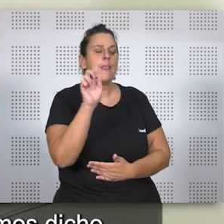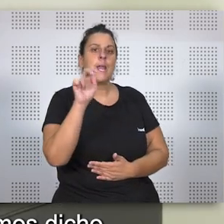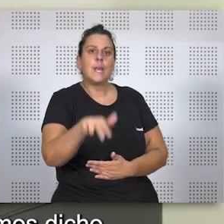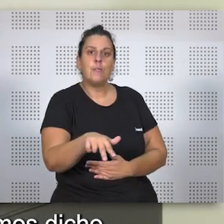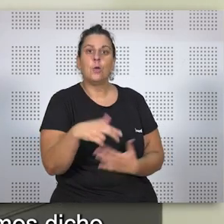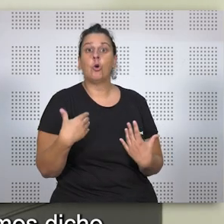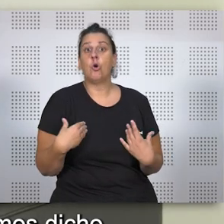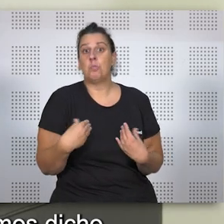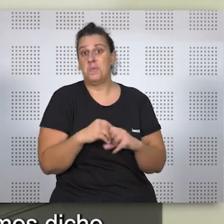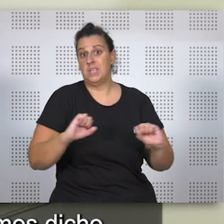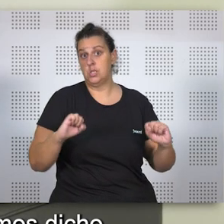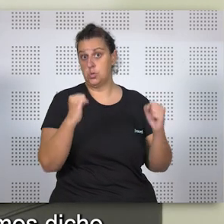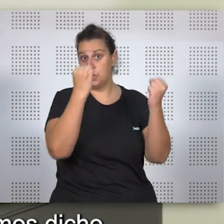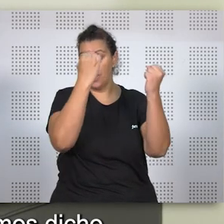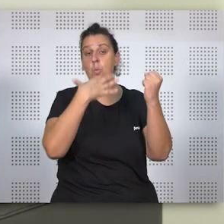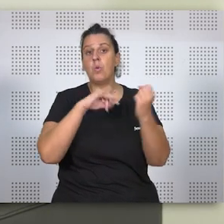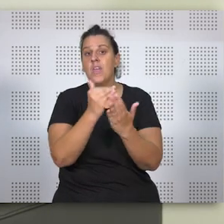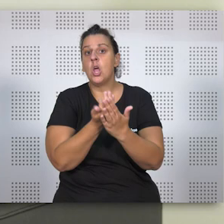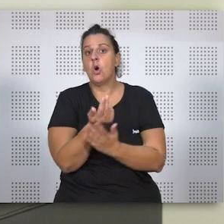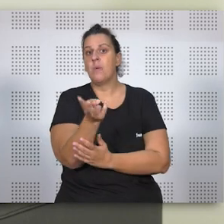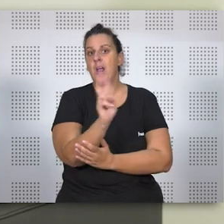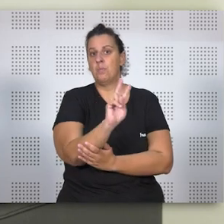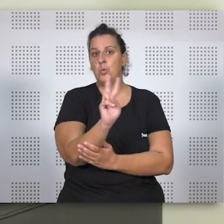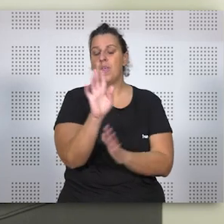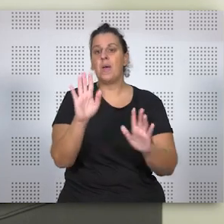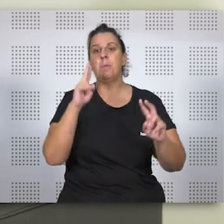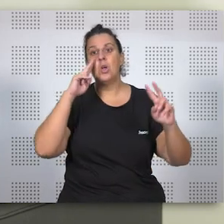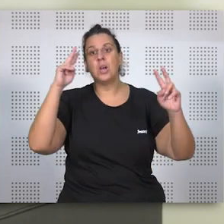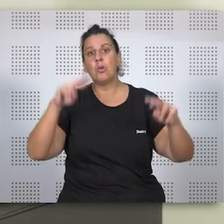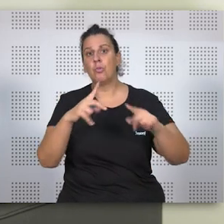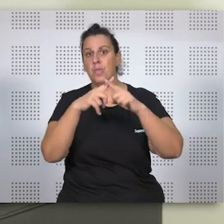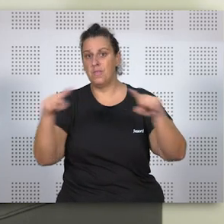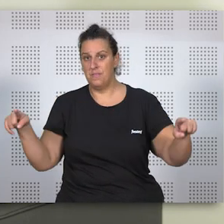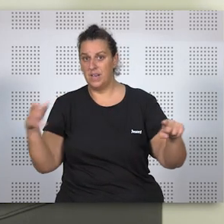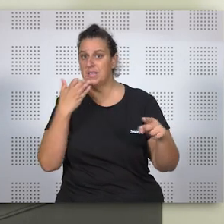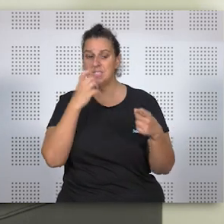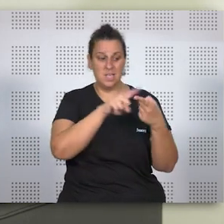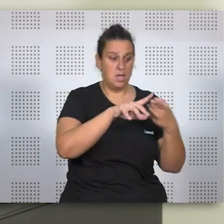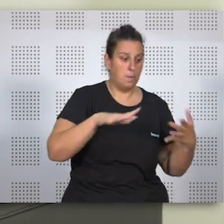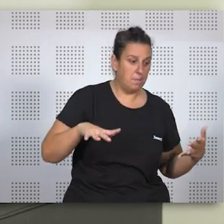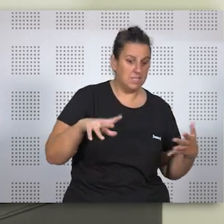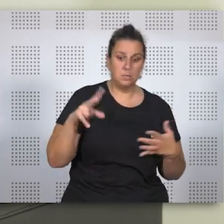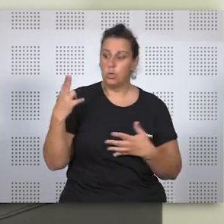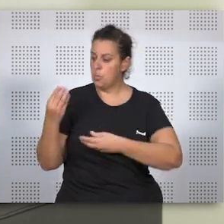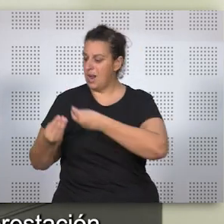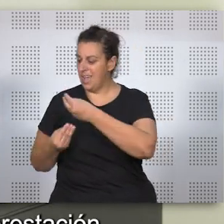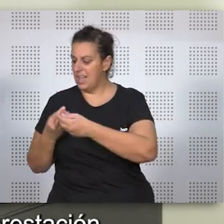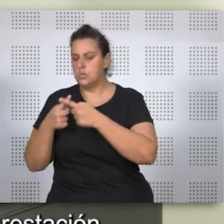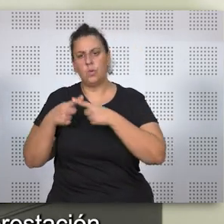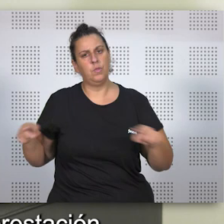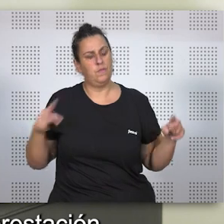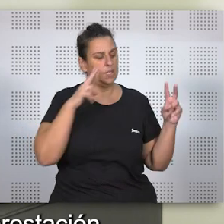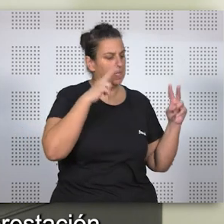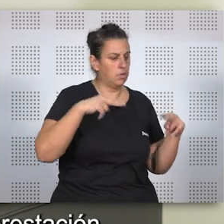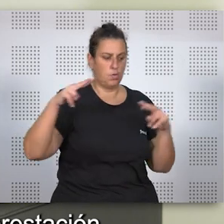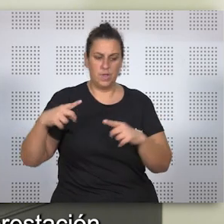conviviente superstite puede acceder por fin a la viudedad, pero se reconoce de una manera muy distinta en el caso de matrimonio y en el caso de uniones de hecho. Hay que